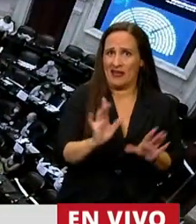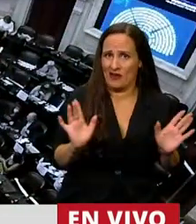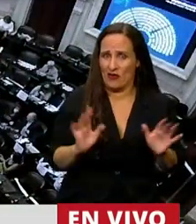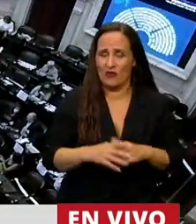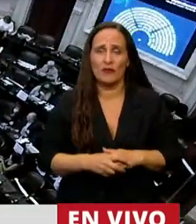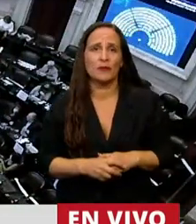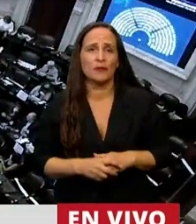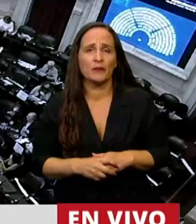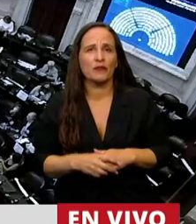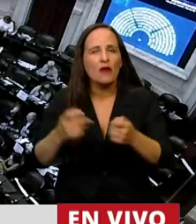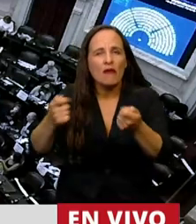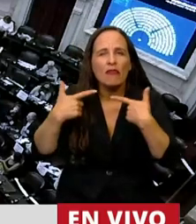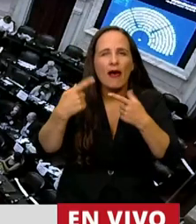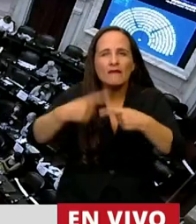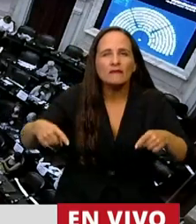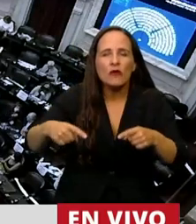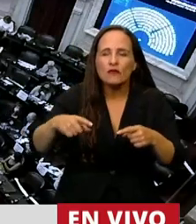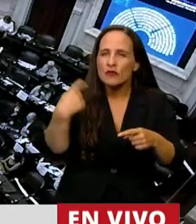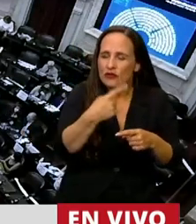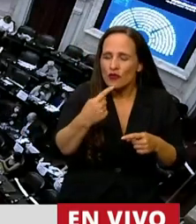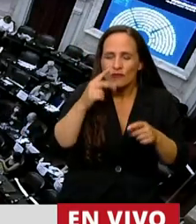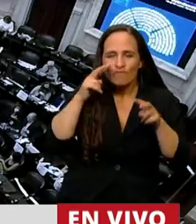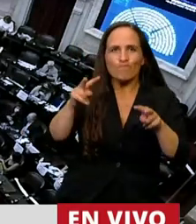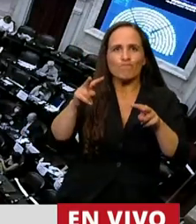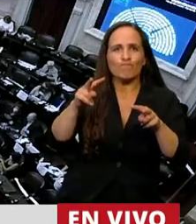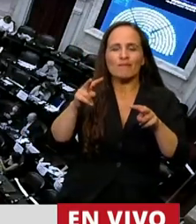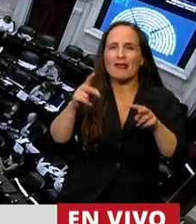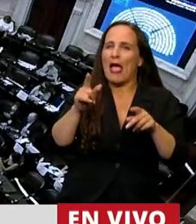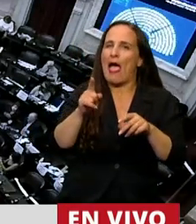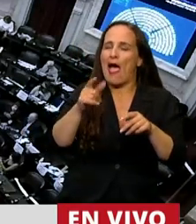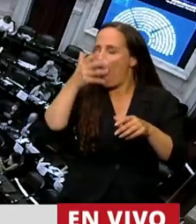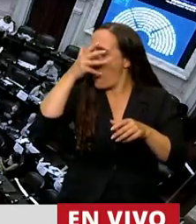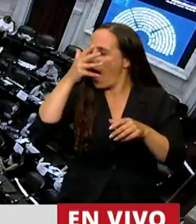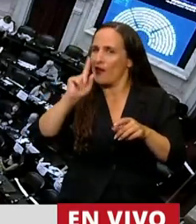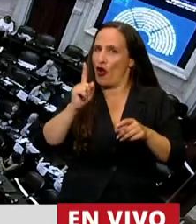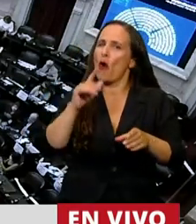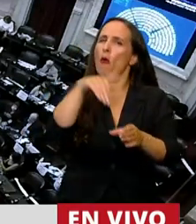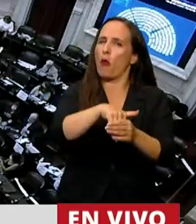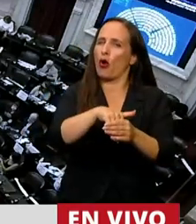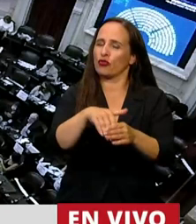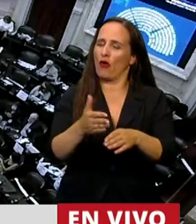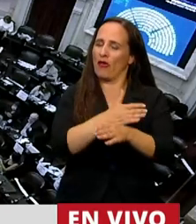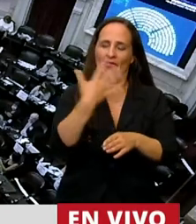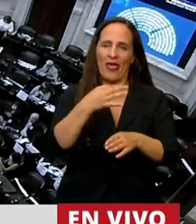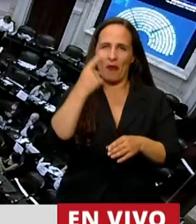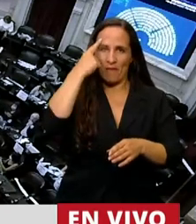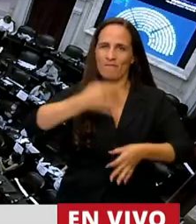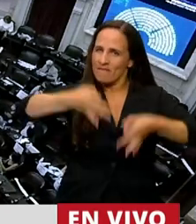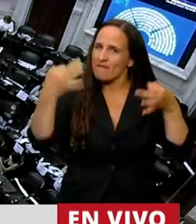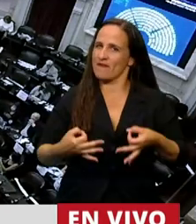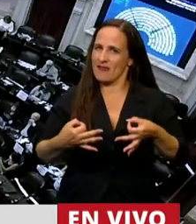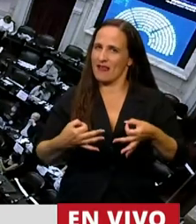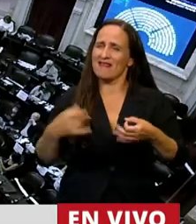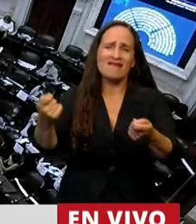espina. Nos dejó las revelaciones que nos impiden hacernos los distraídos a la hora de sufragar. Nos dejó tanto, pero